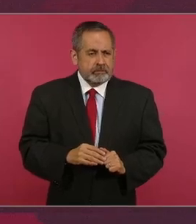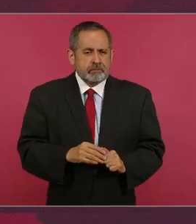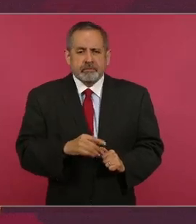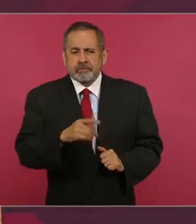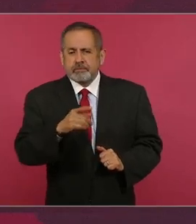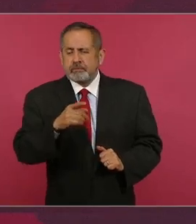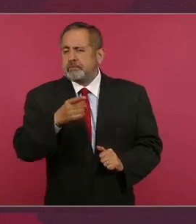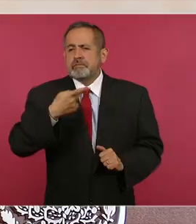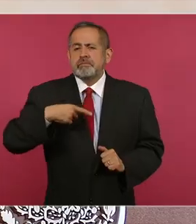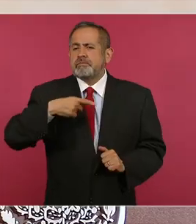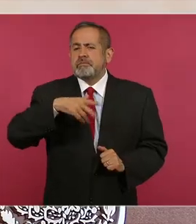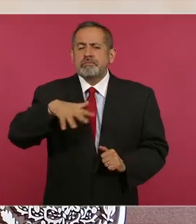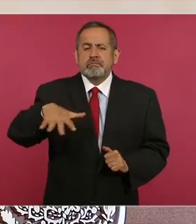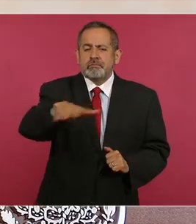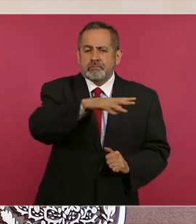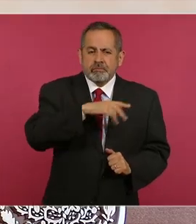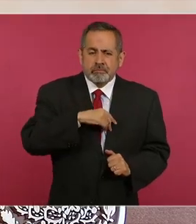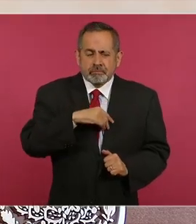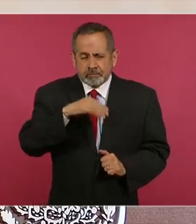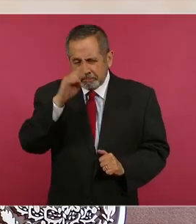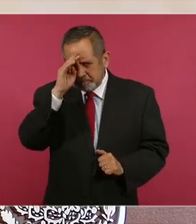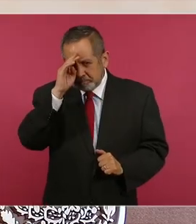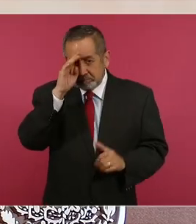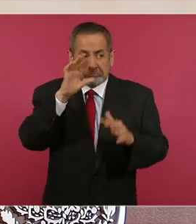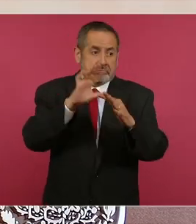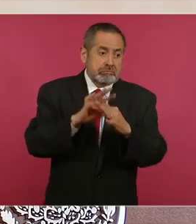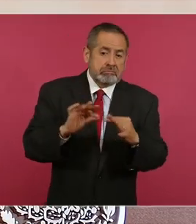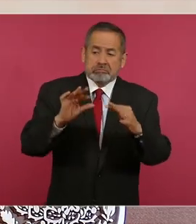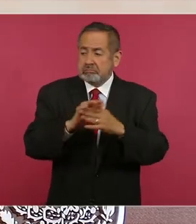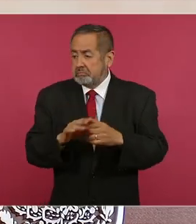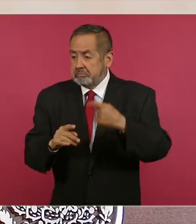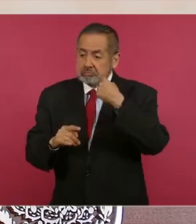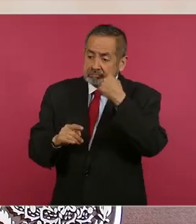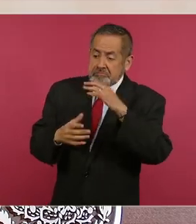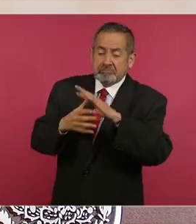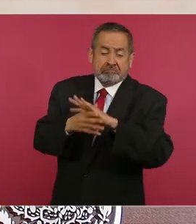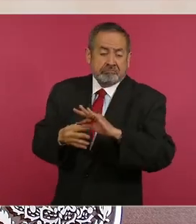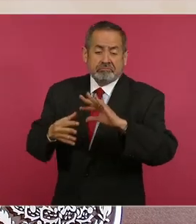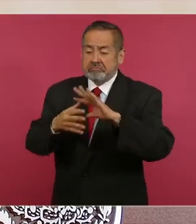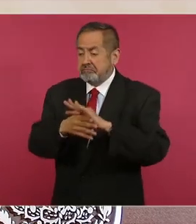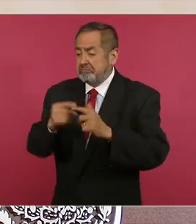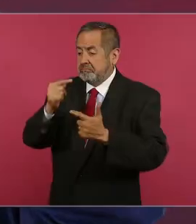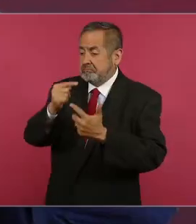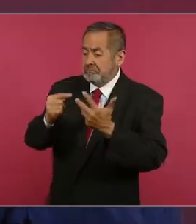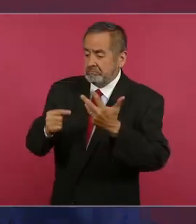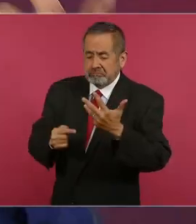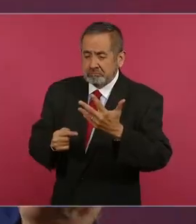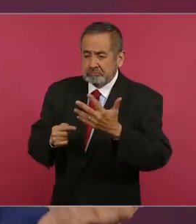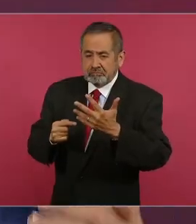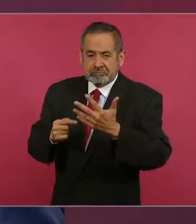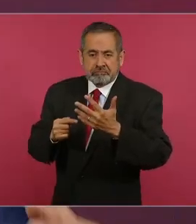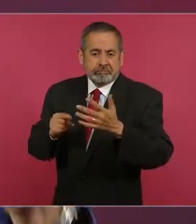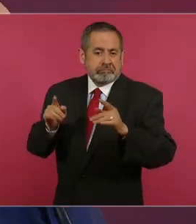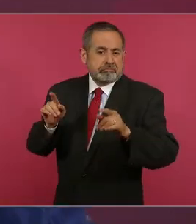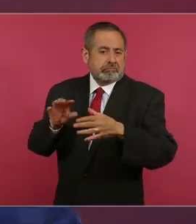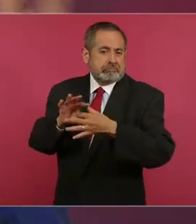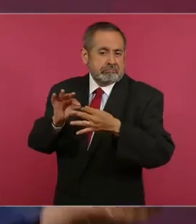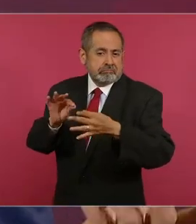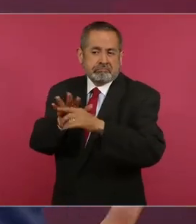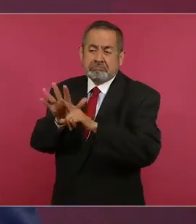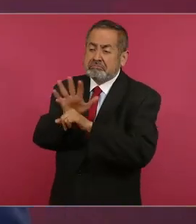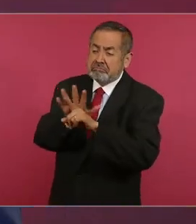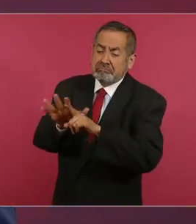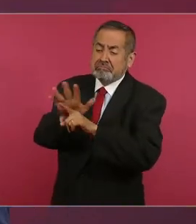el canto de las sirenas, que se pongan cera en los